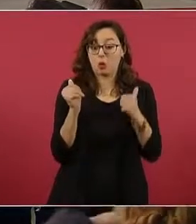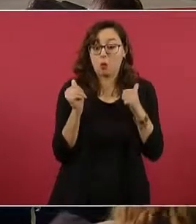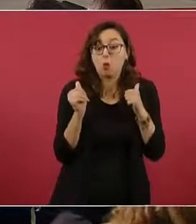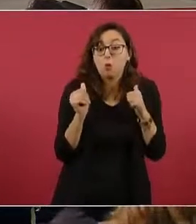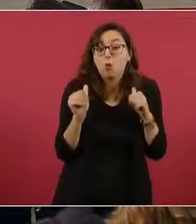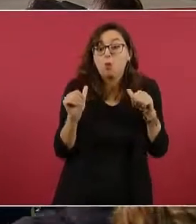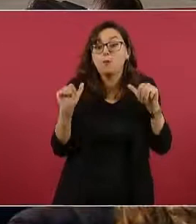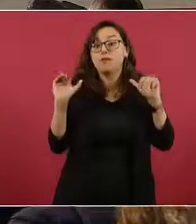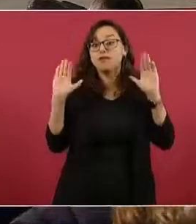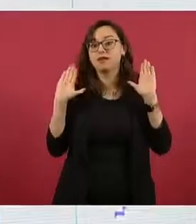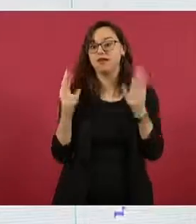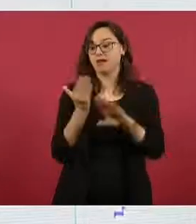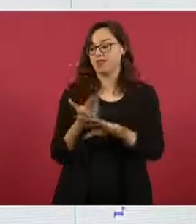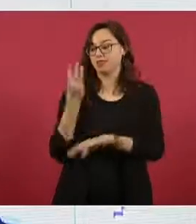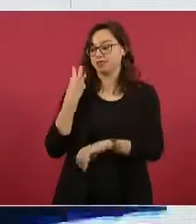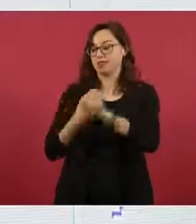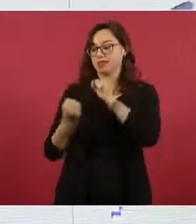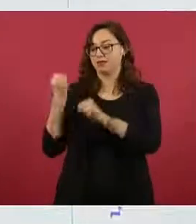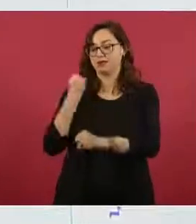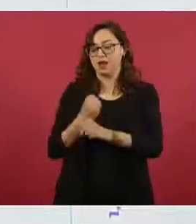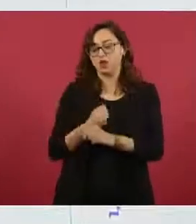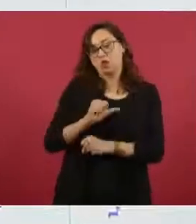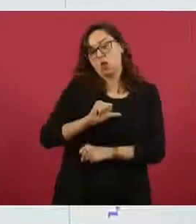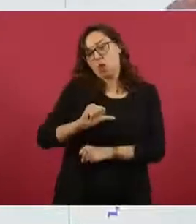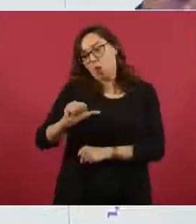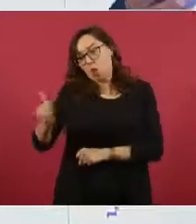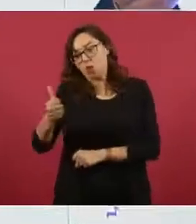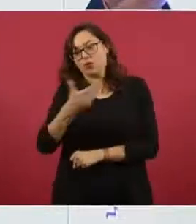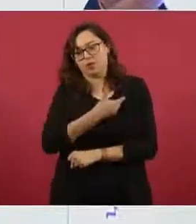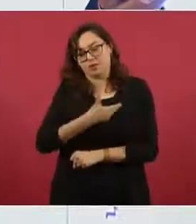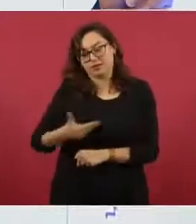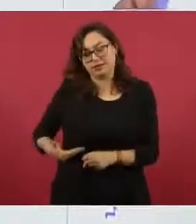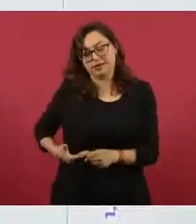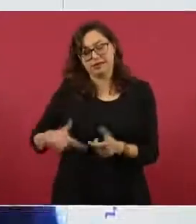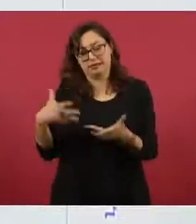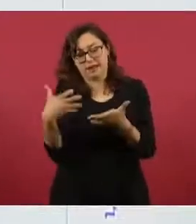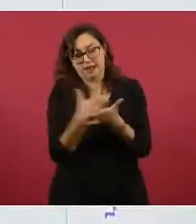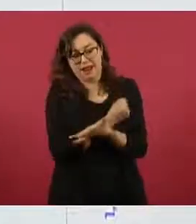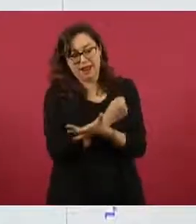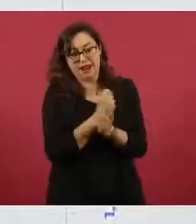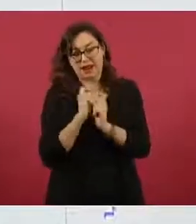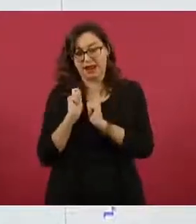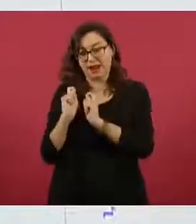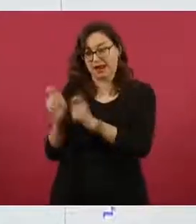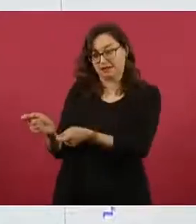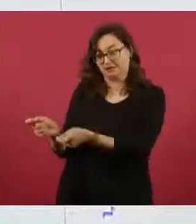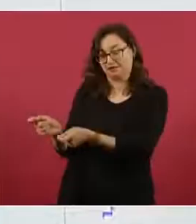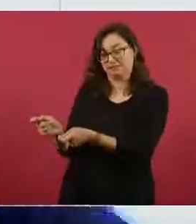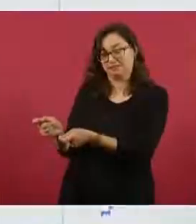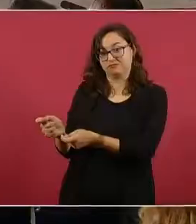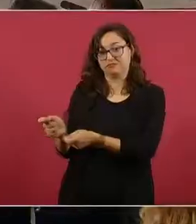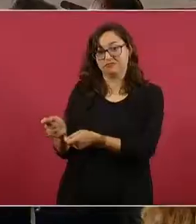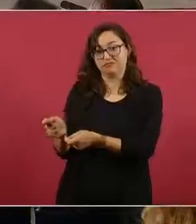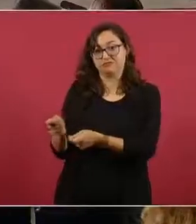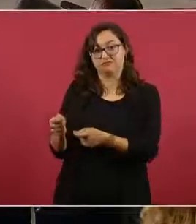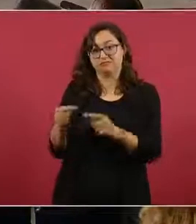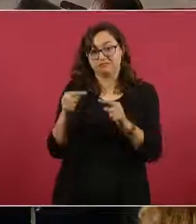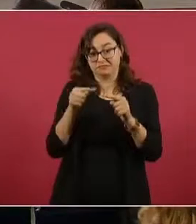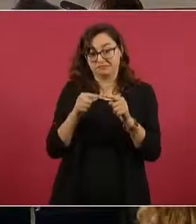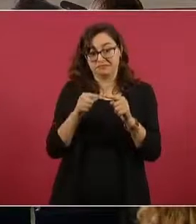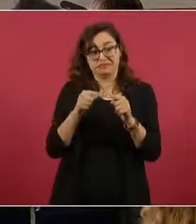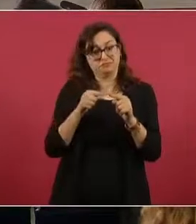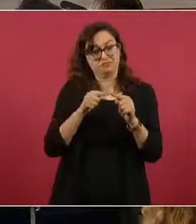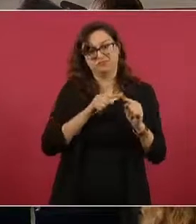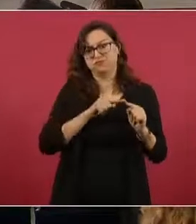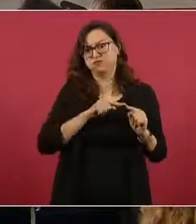ganado, si hubiesen continuado la misma política, esto